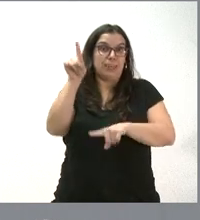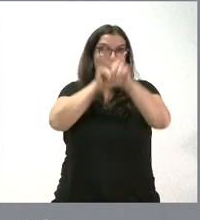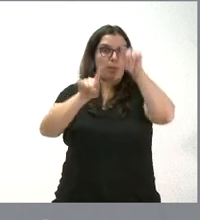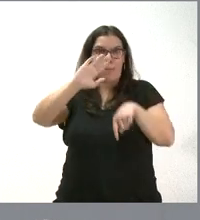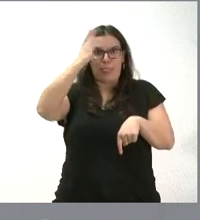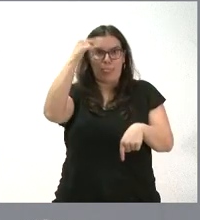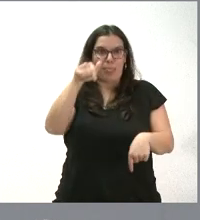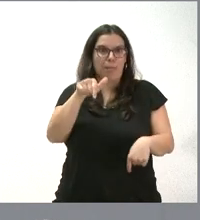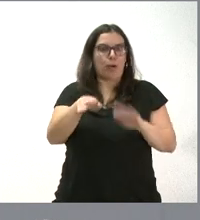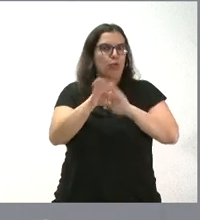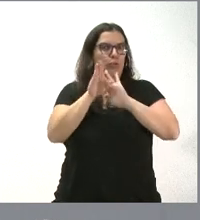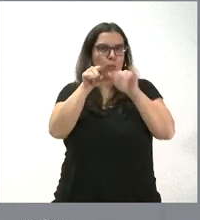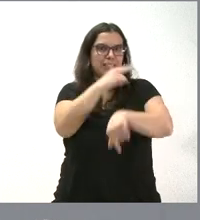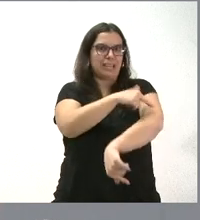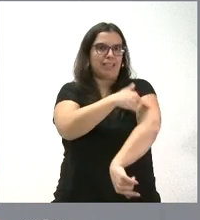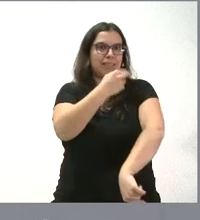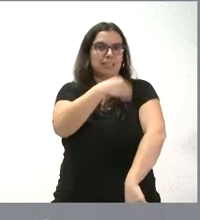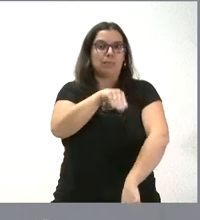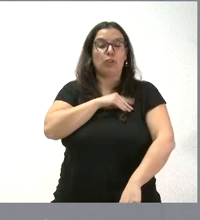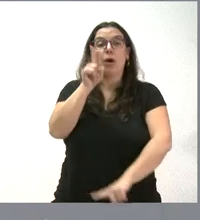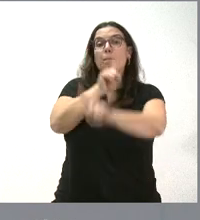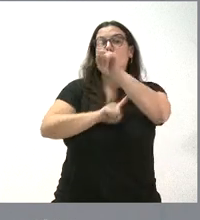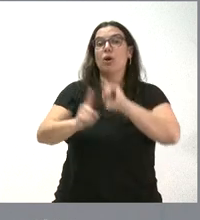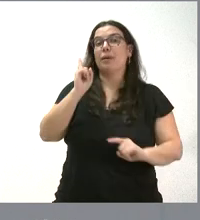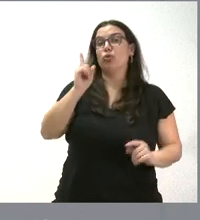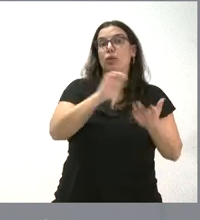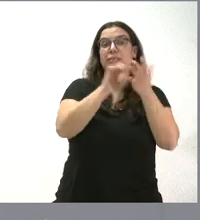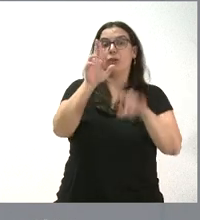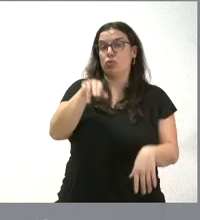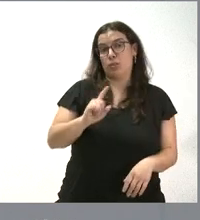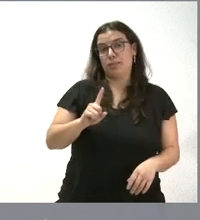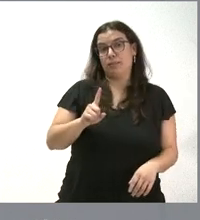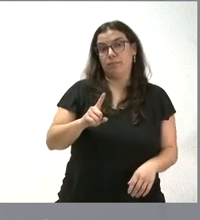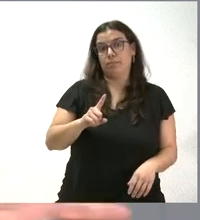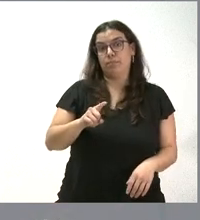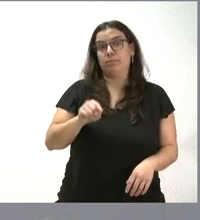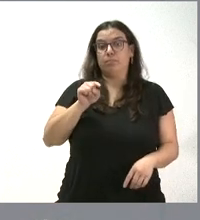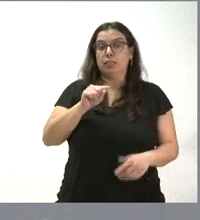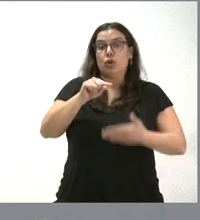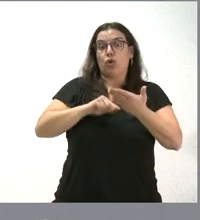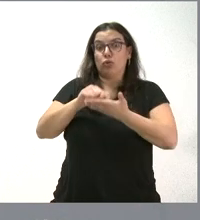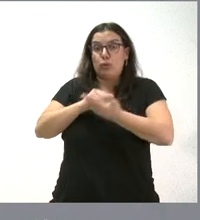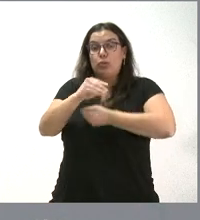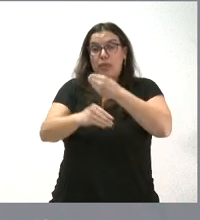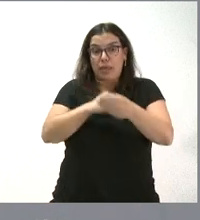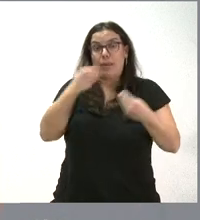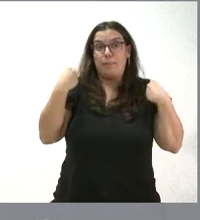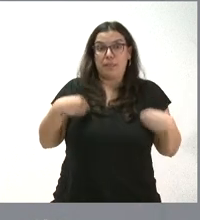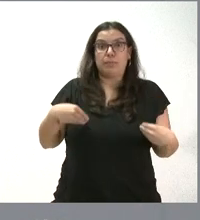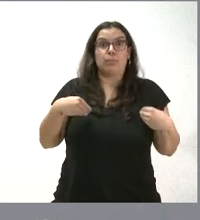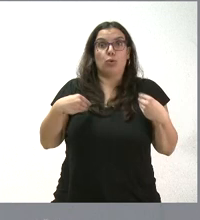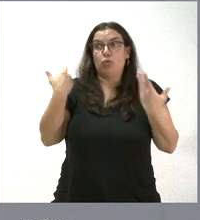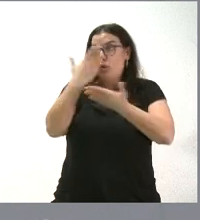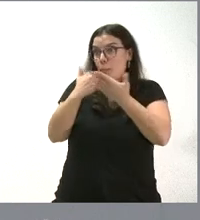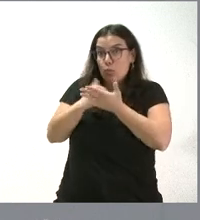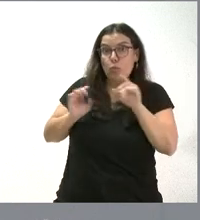sigue siendo que tiene la sanidad española. No es un problema exclusivo de Castilla y León y este tipo de contratos se producen en casi todas las